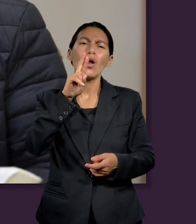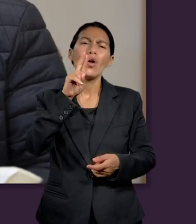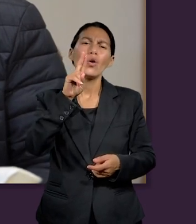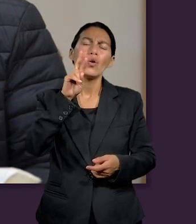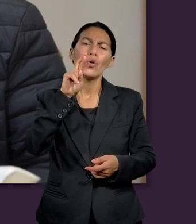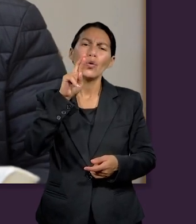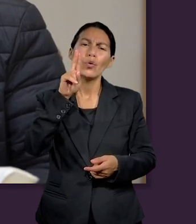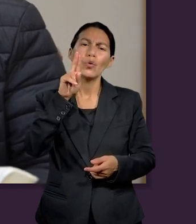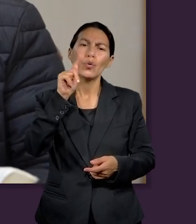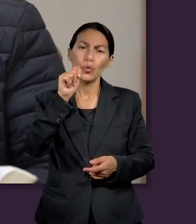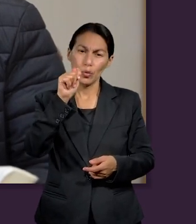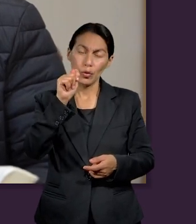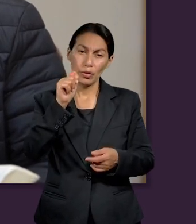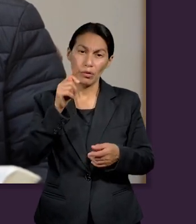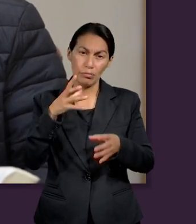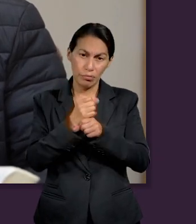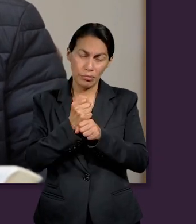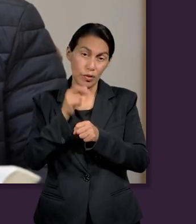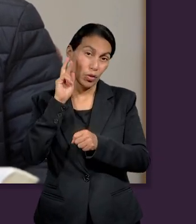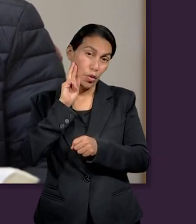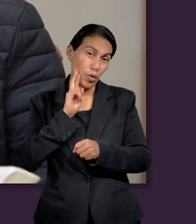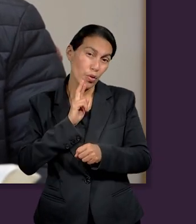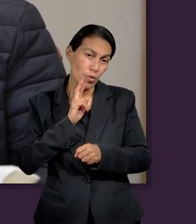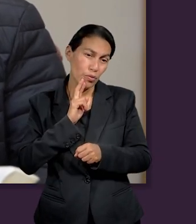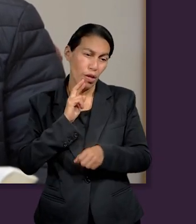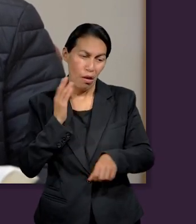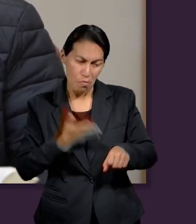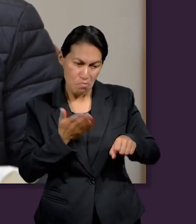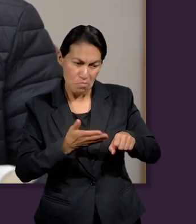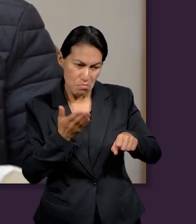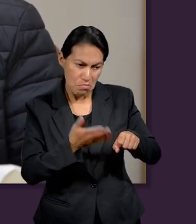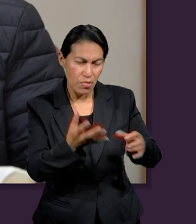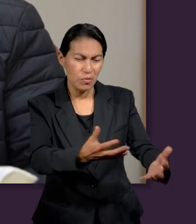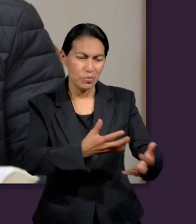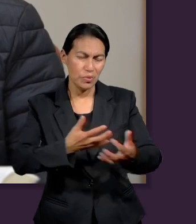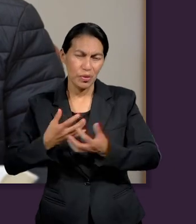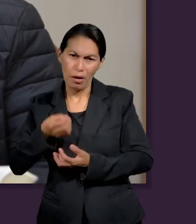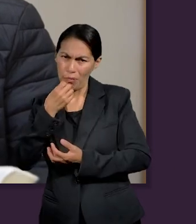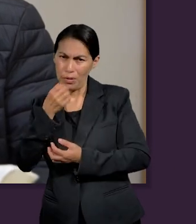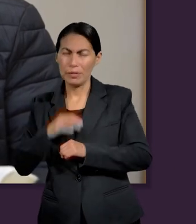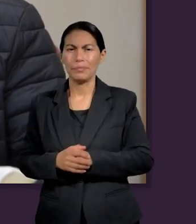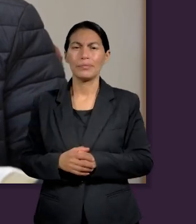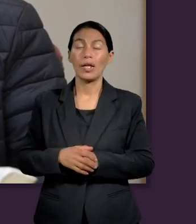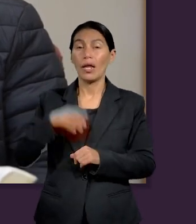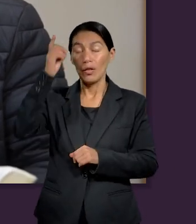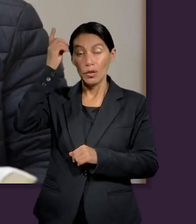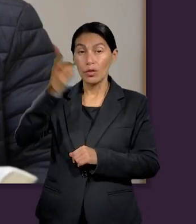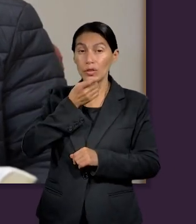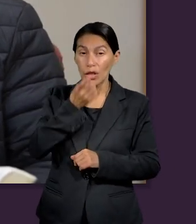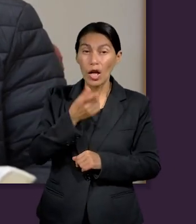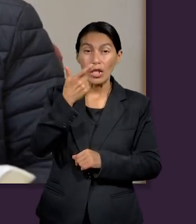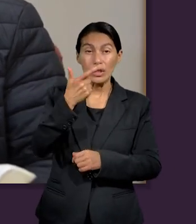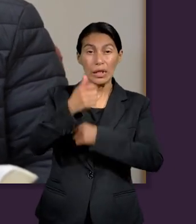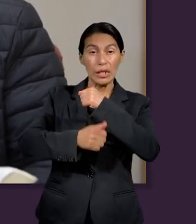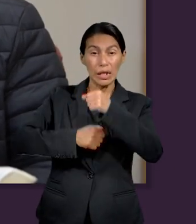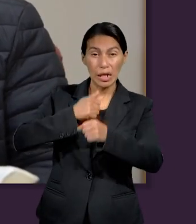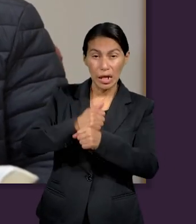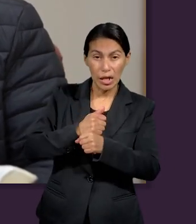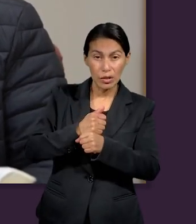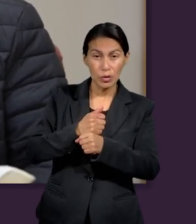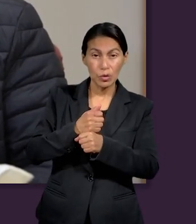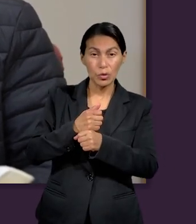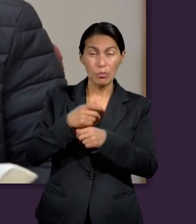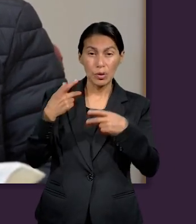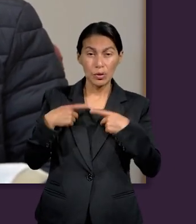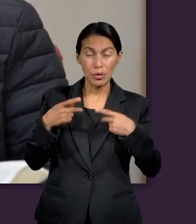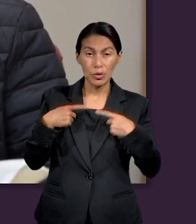específicamente instrucciones para que cada siete años la tierra se dejara descansar. Todo